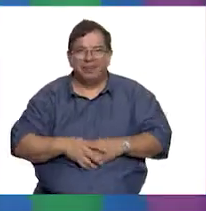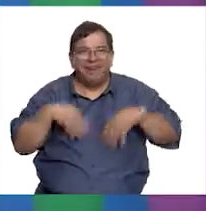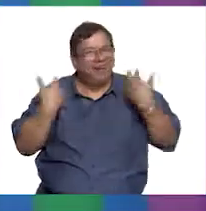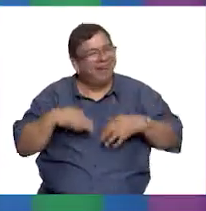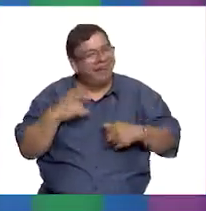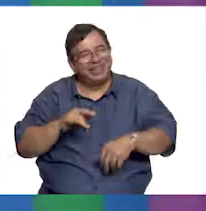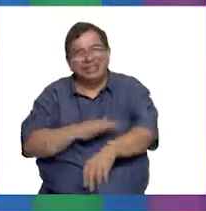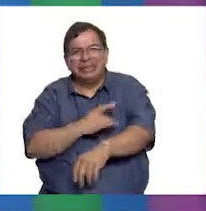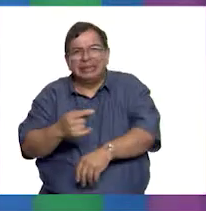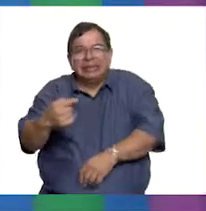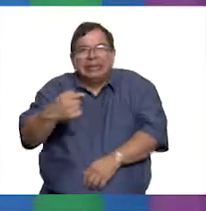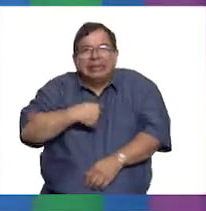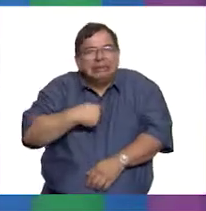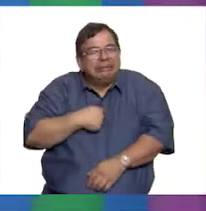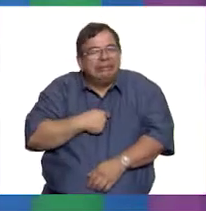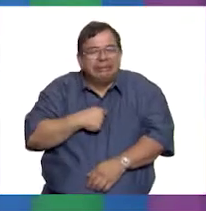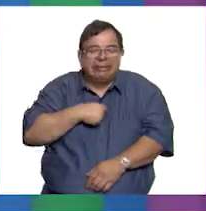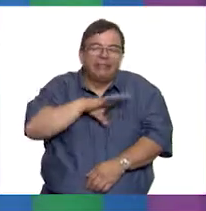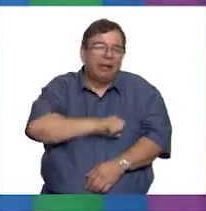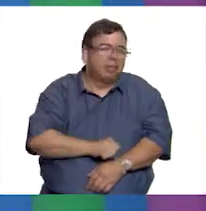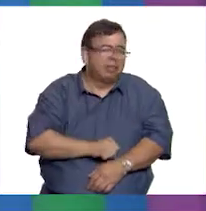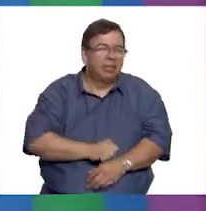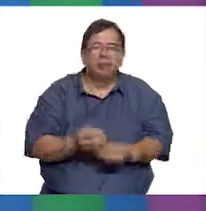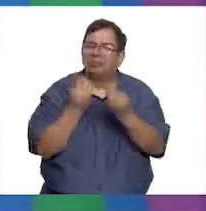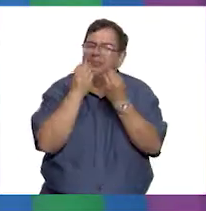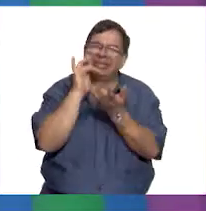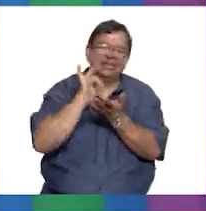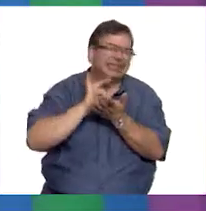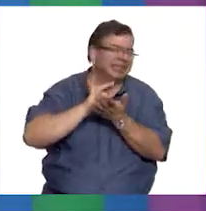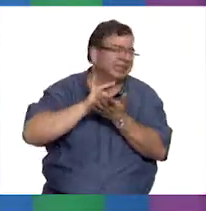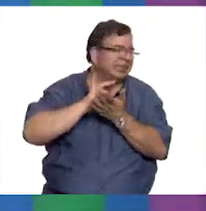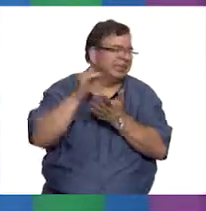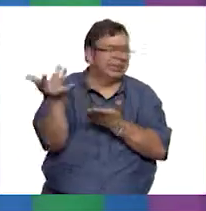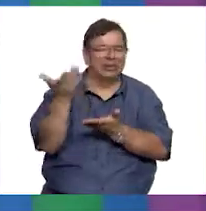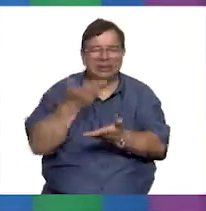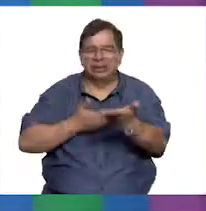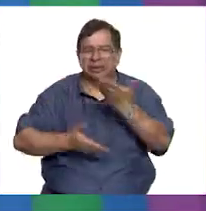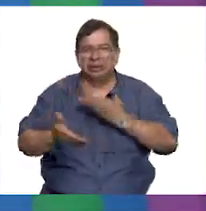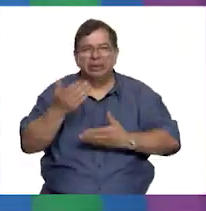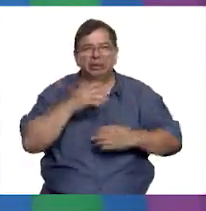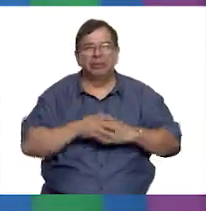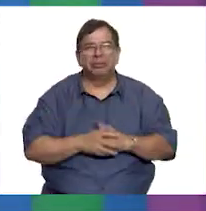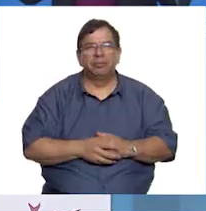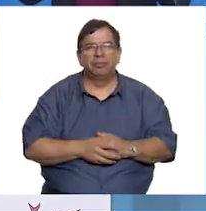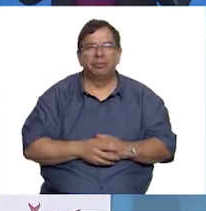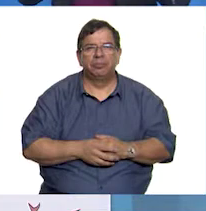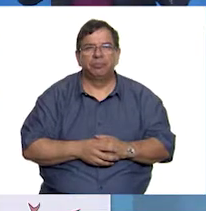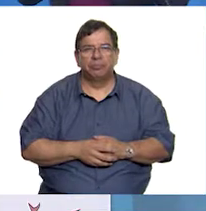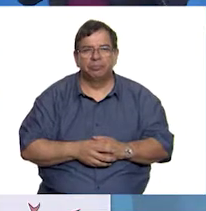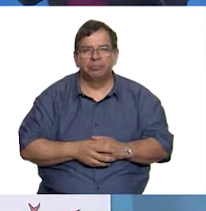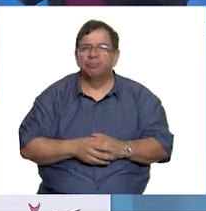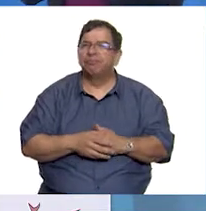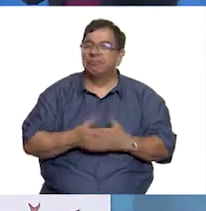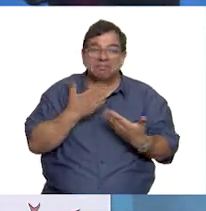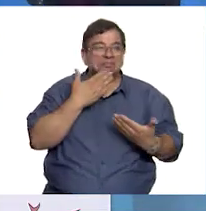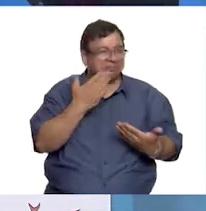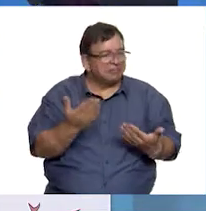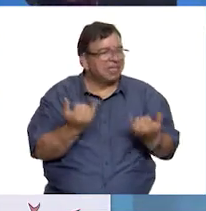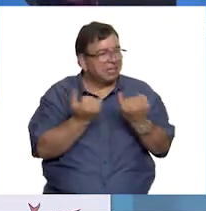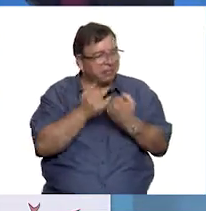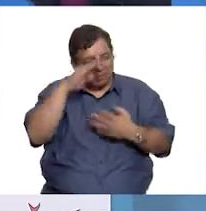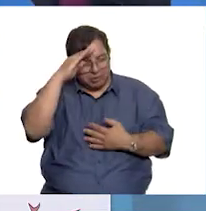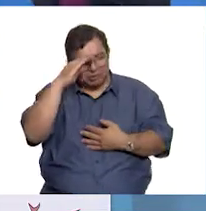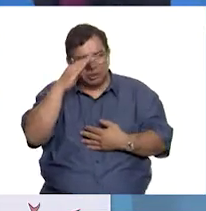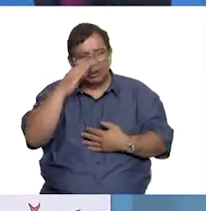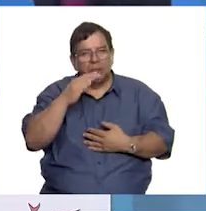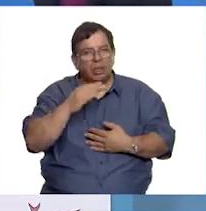cabe duda que es mi favorito. Muchísimas gracias por compartirnoslo, Sor Juana. Concuerdo con Jenny. Sin